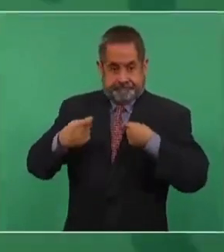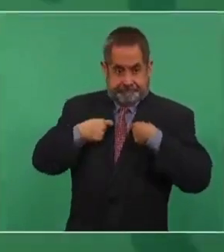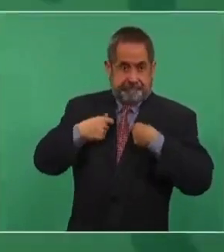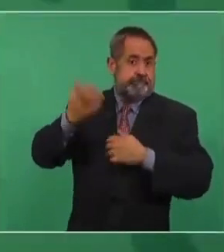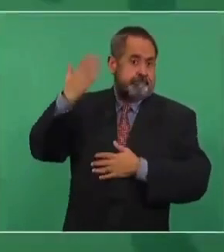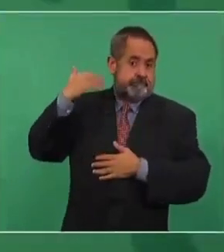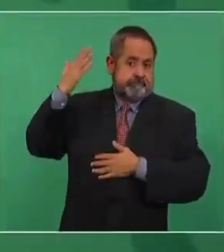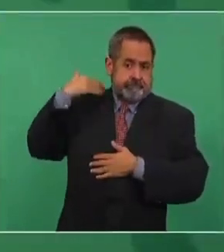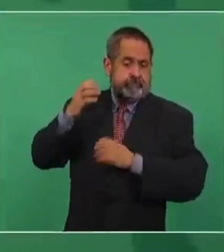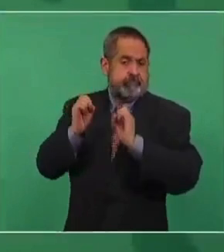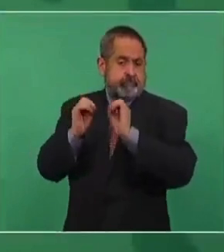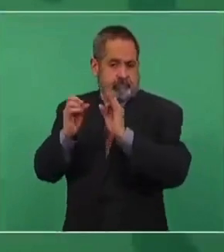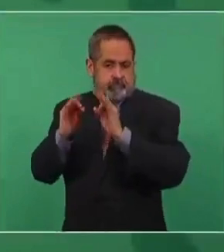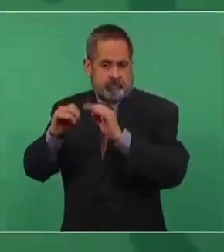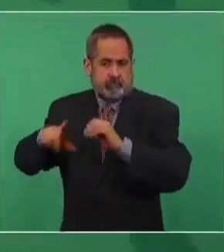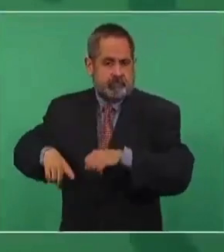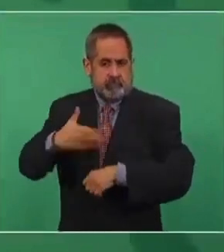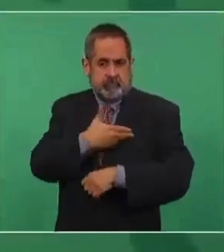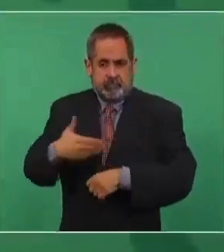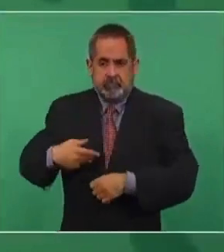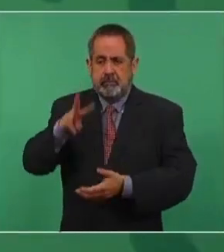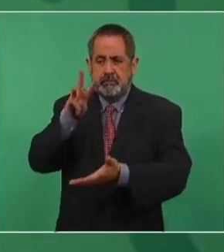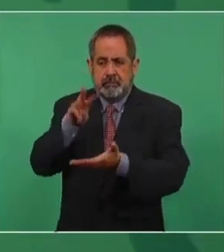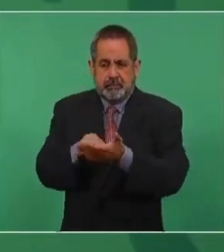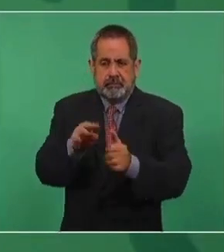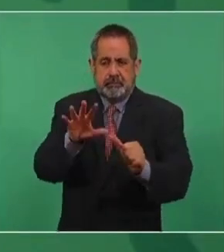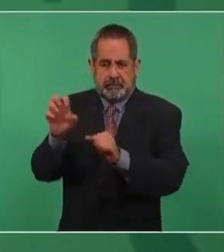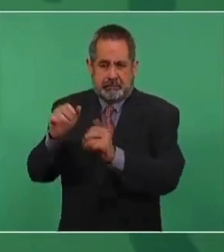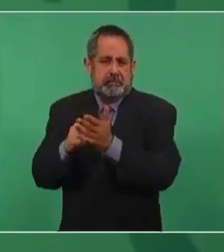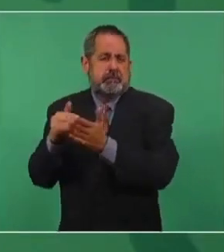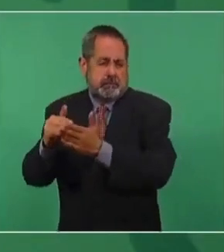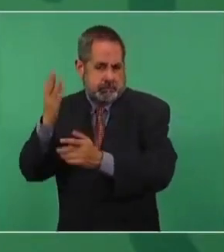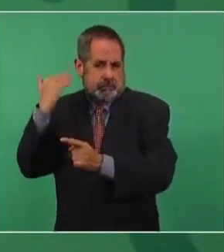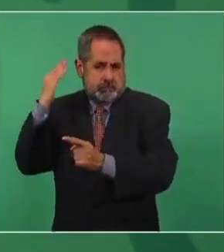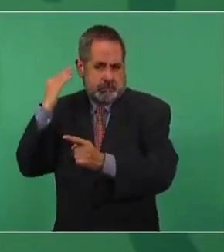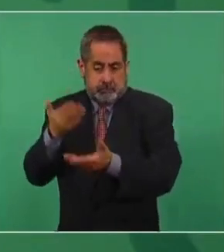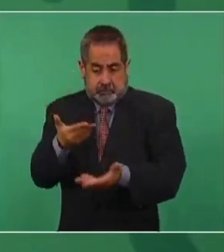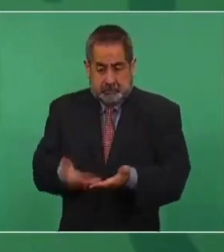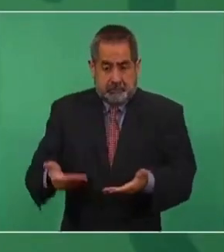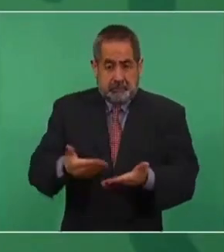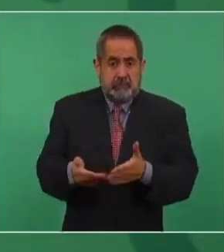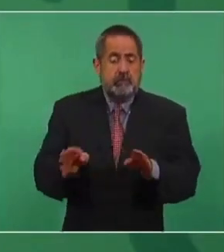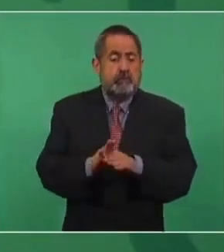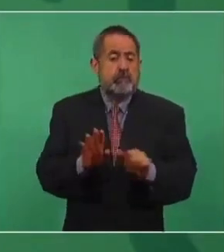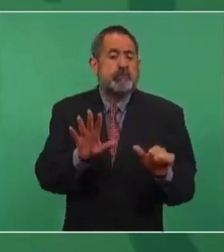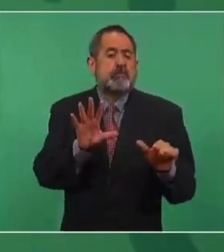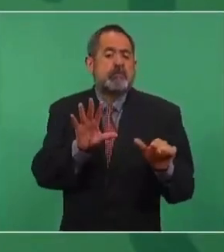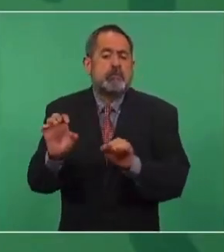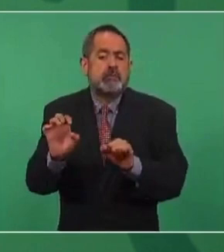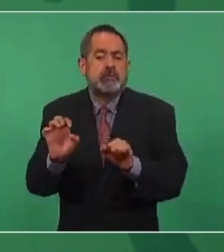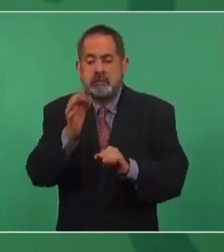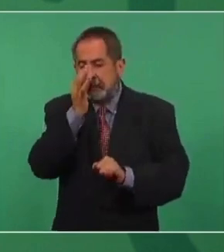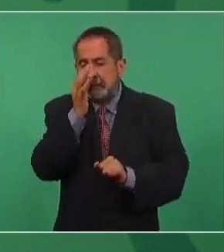ejerció tres mil 600 millones y ahora estamos ejerciendo 600,